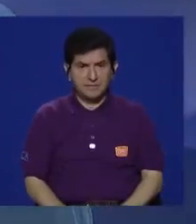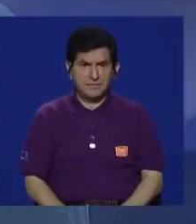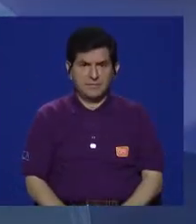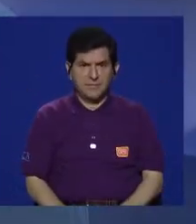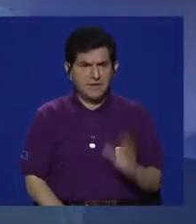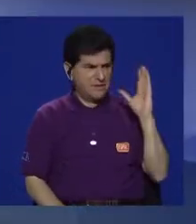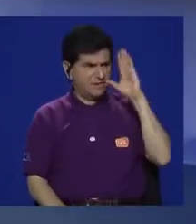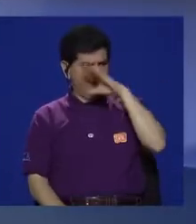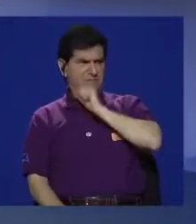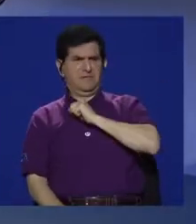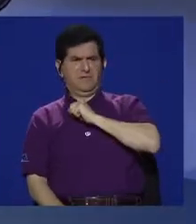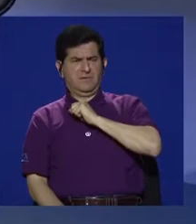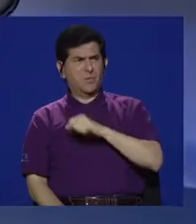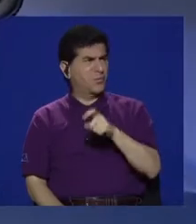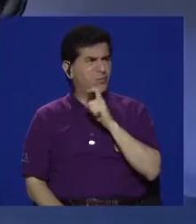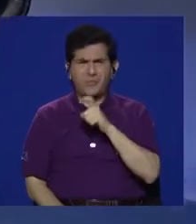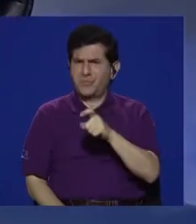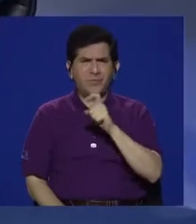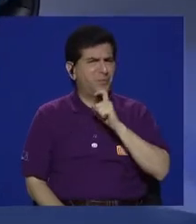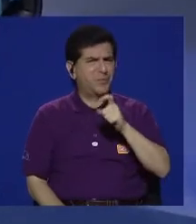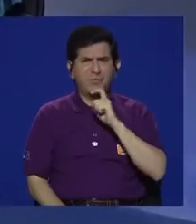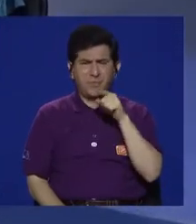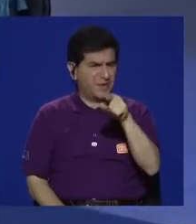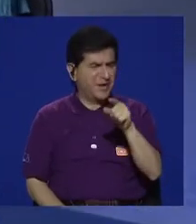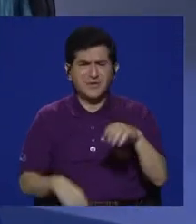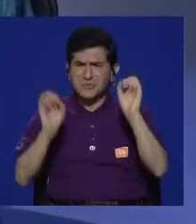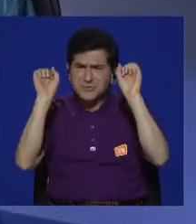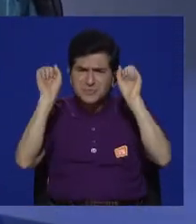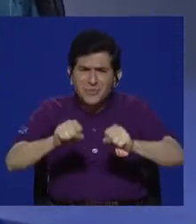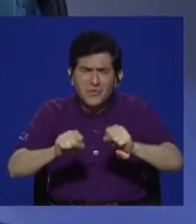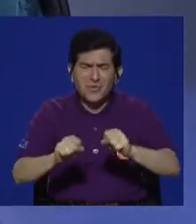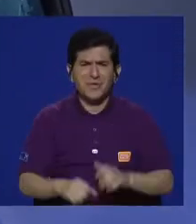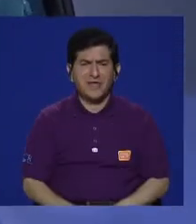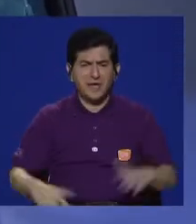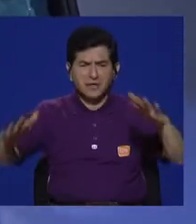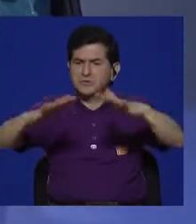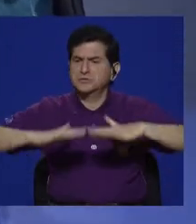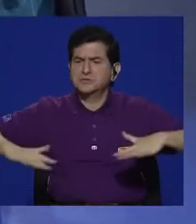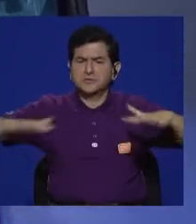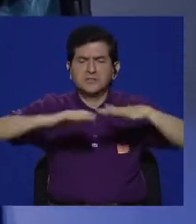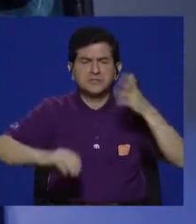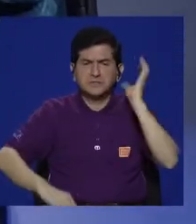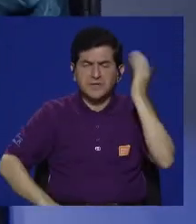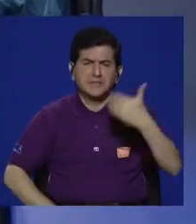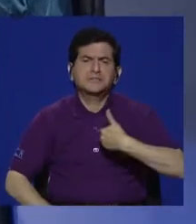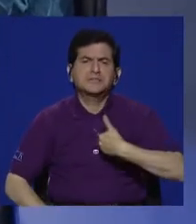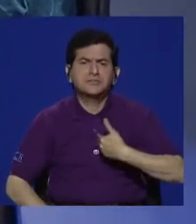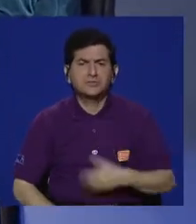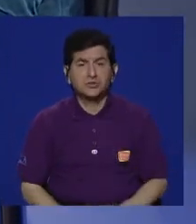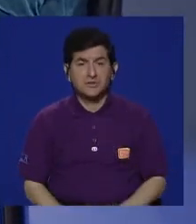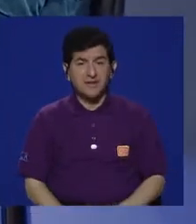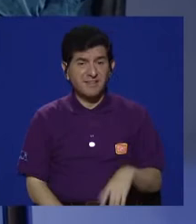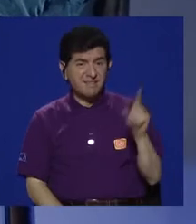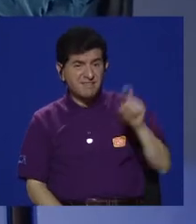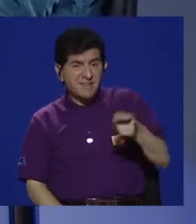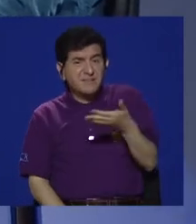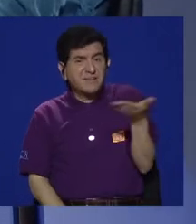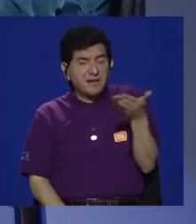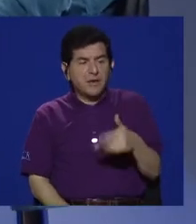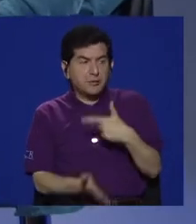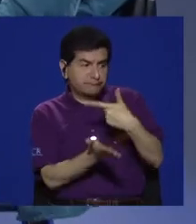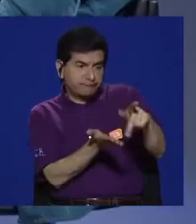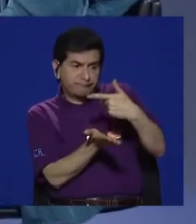cuenta que es muy difícil para ellos para tener un espacio en el horario, porque necesitan